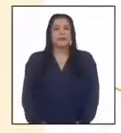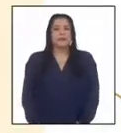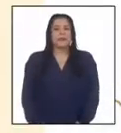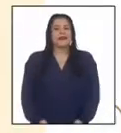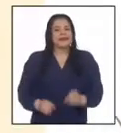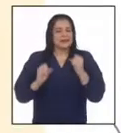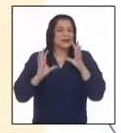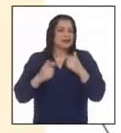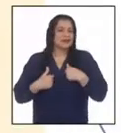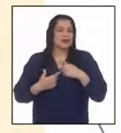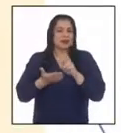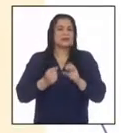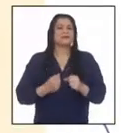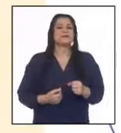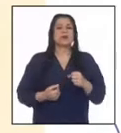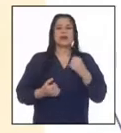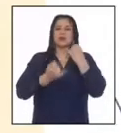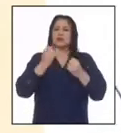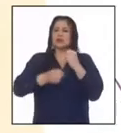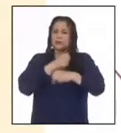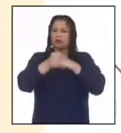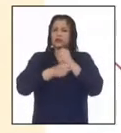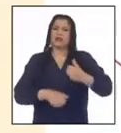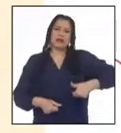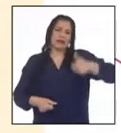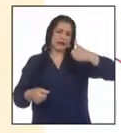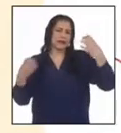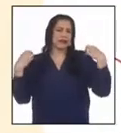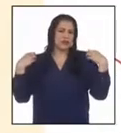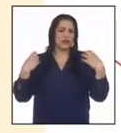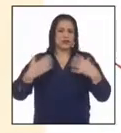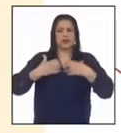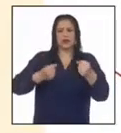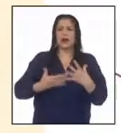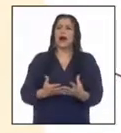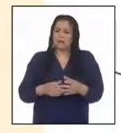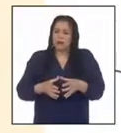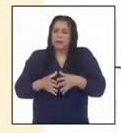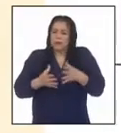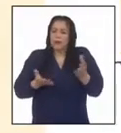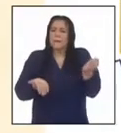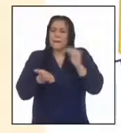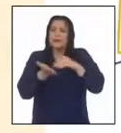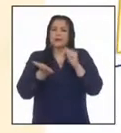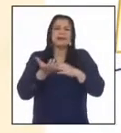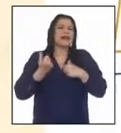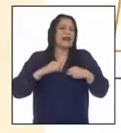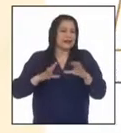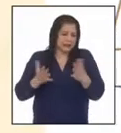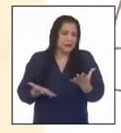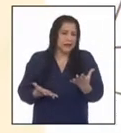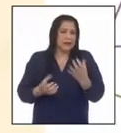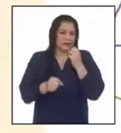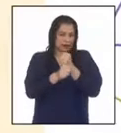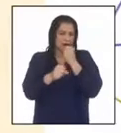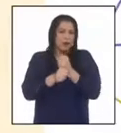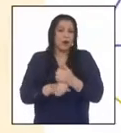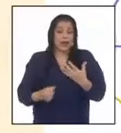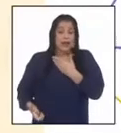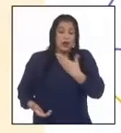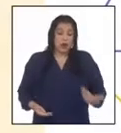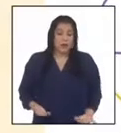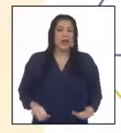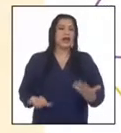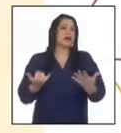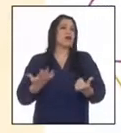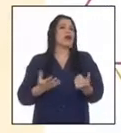Sí, profesora. En los últimos años, la Dirección de Salubridad ha ensanchado gradualmente su actividad y sus funciones. El gobierno actual, que